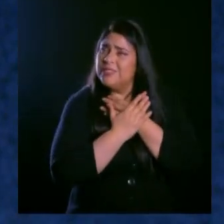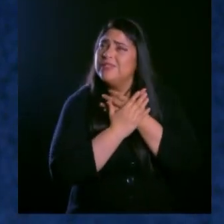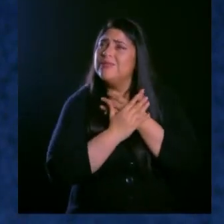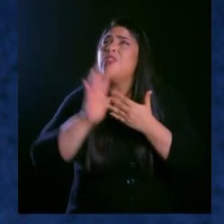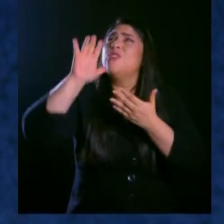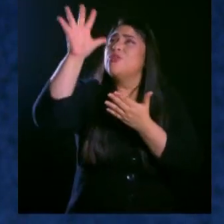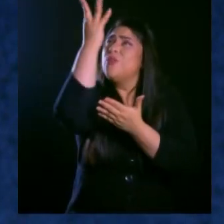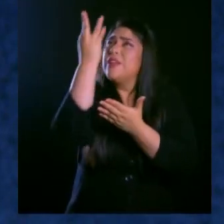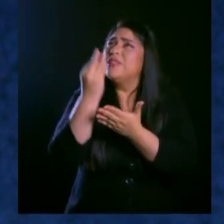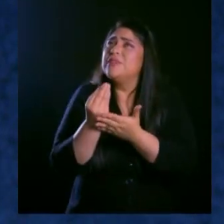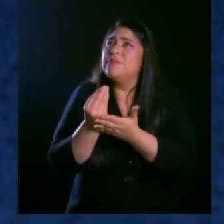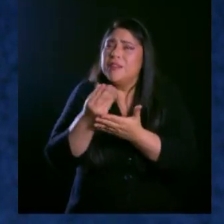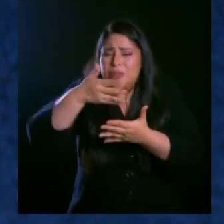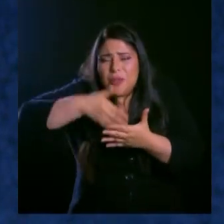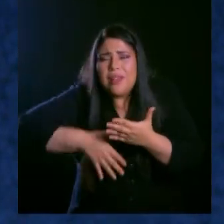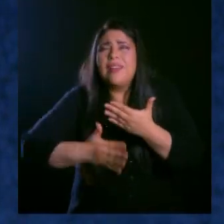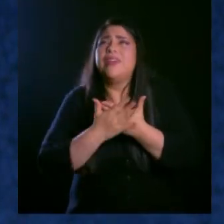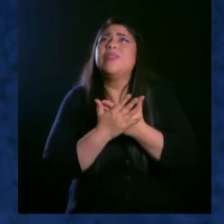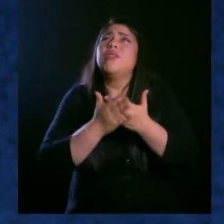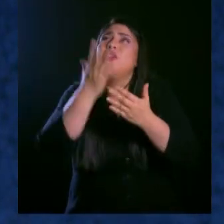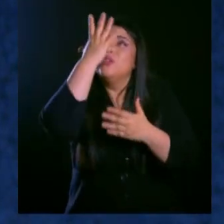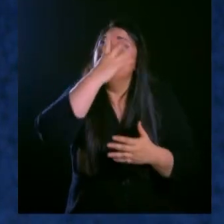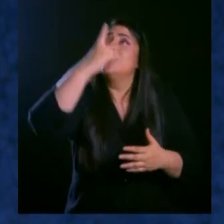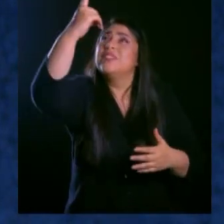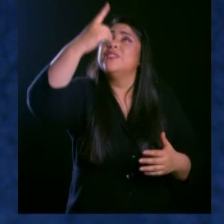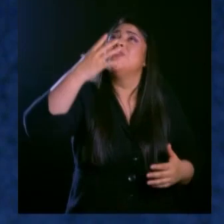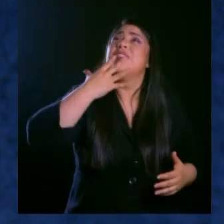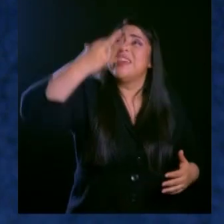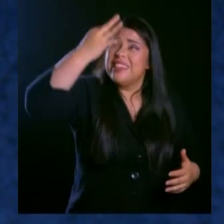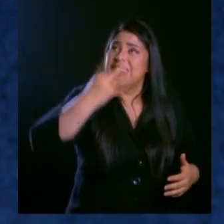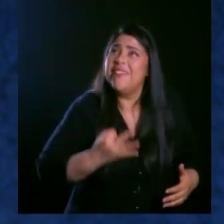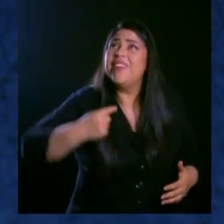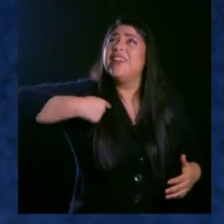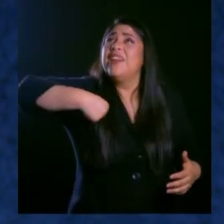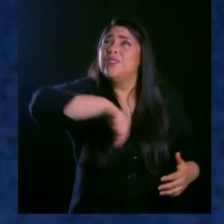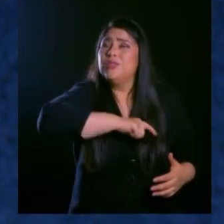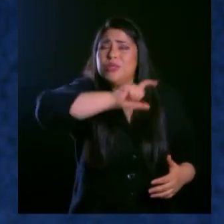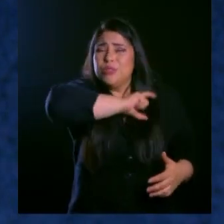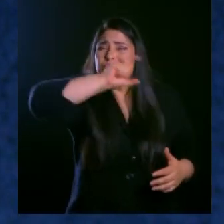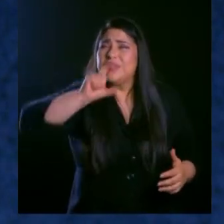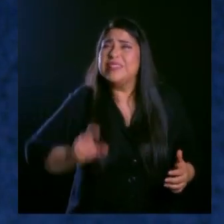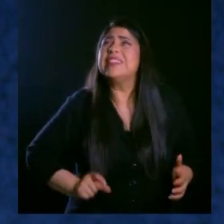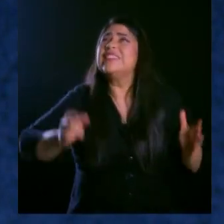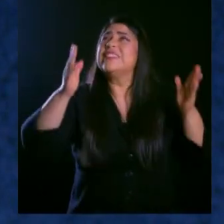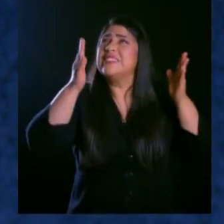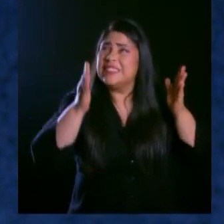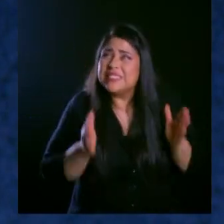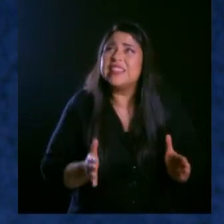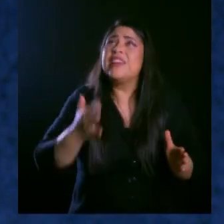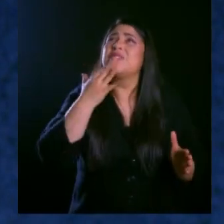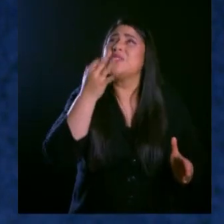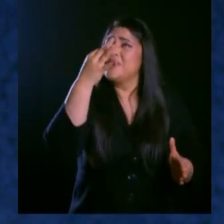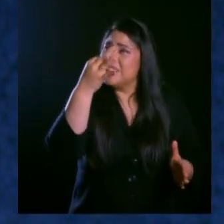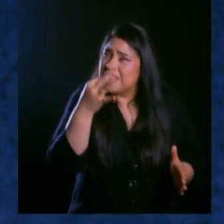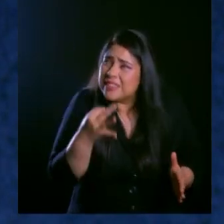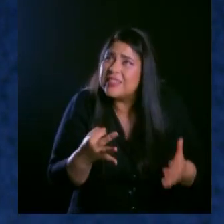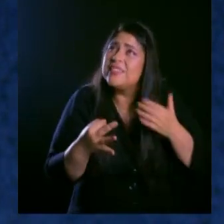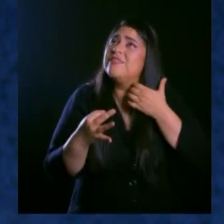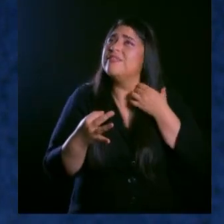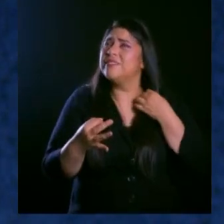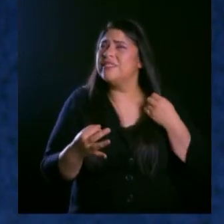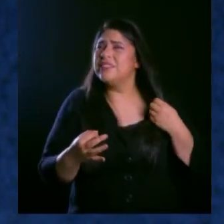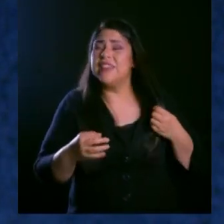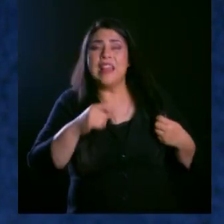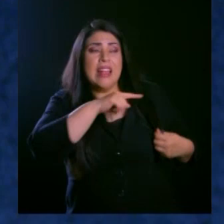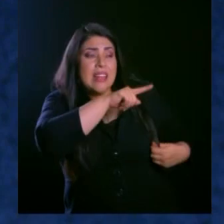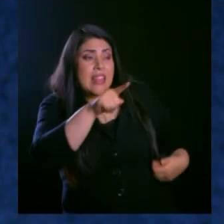tu espíritu. Señor, que de verdad seamos cristianos, de verdad Señor, que seamos estos cristianos porque la gente